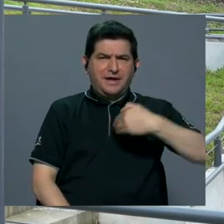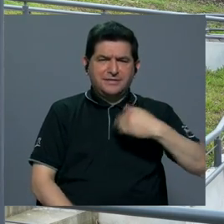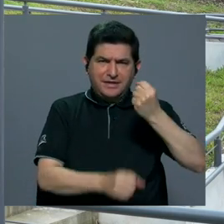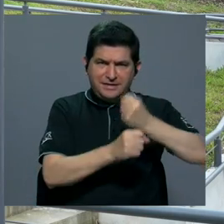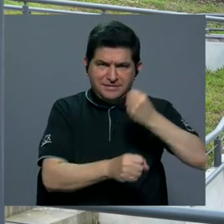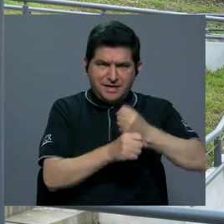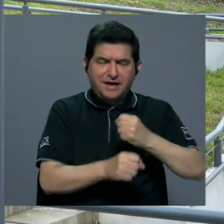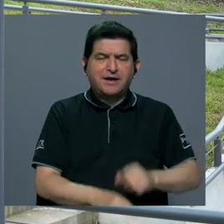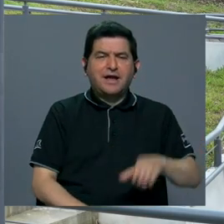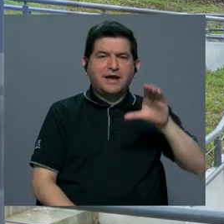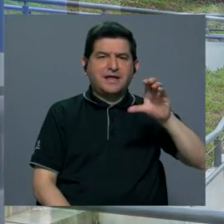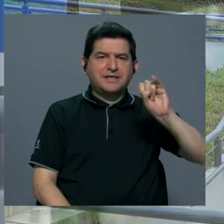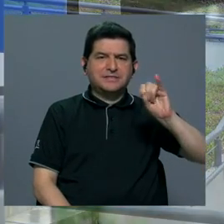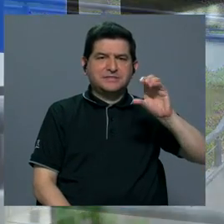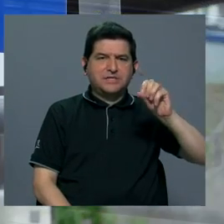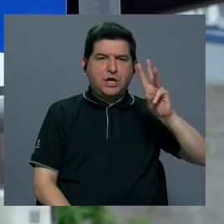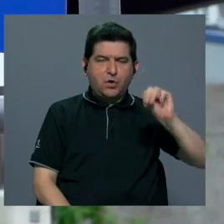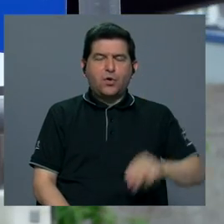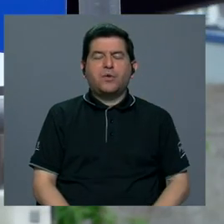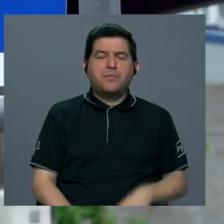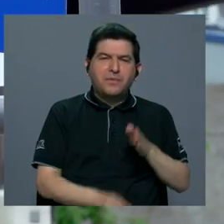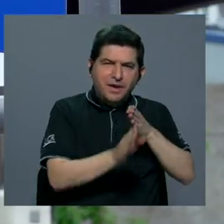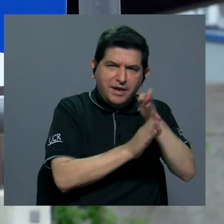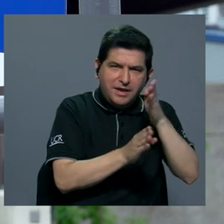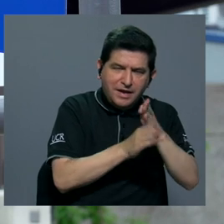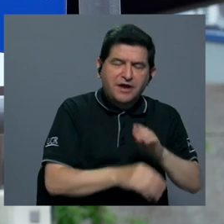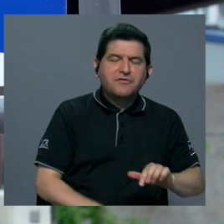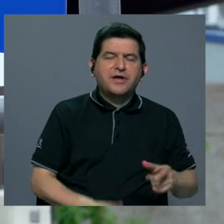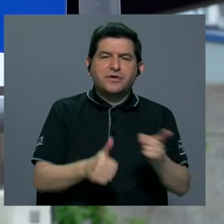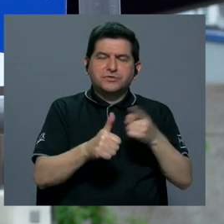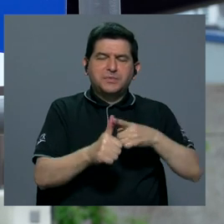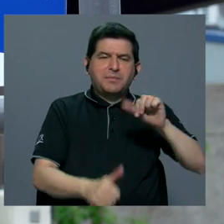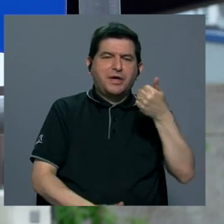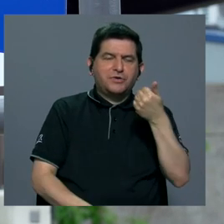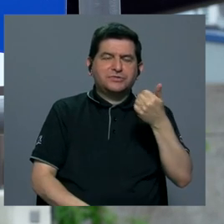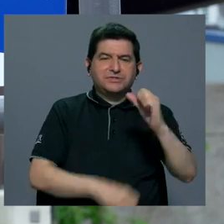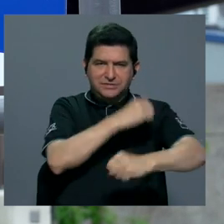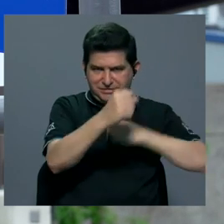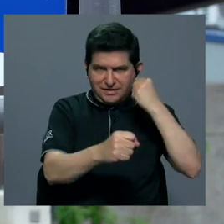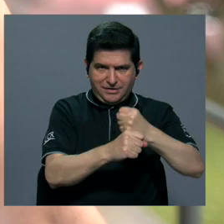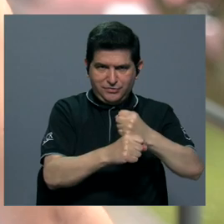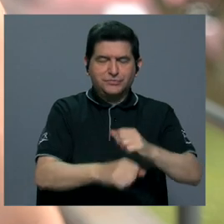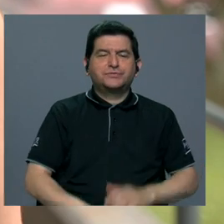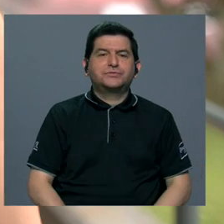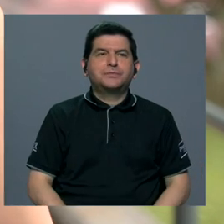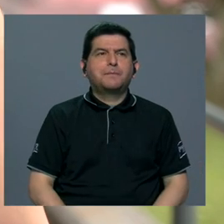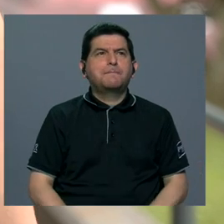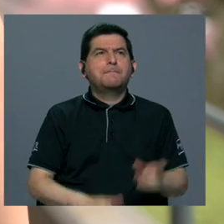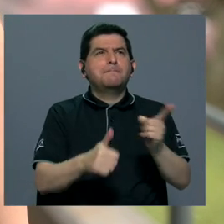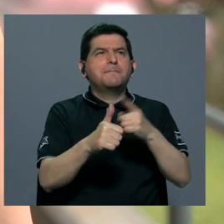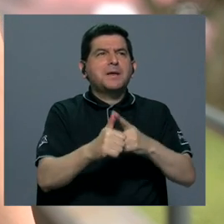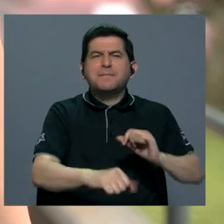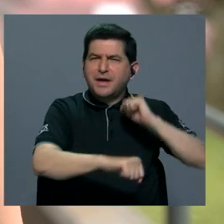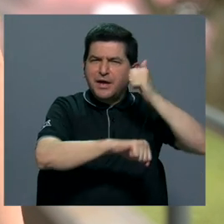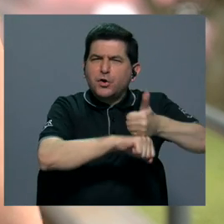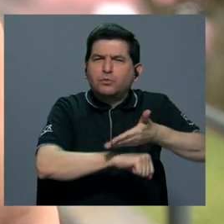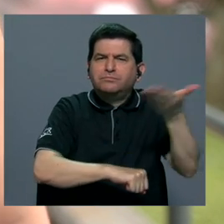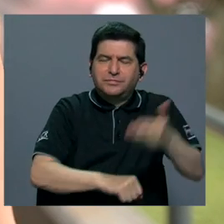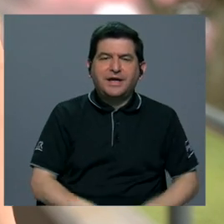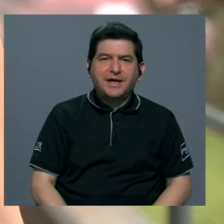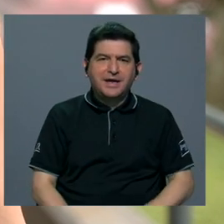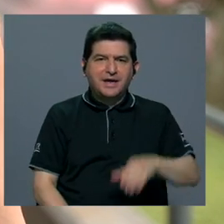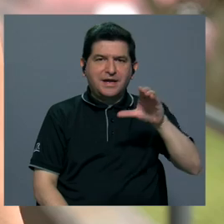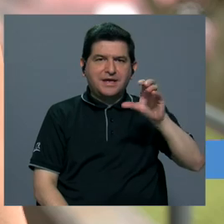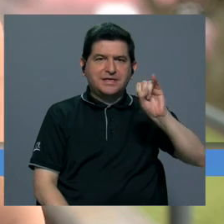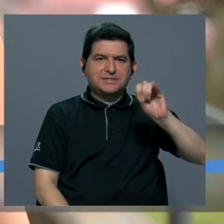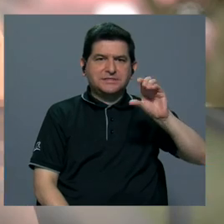el trabajo del SICOM durante esta trayectoria de sus primeros 10 años. Lo primero que nos ha marcado es que el